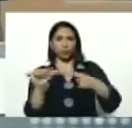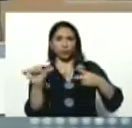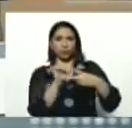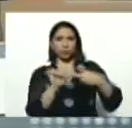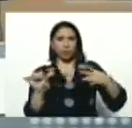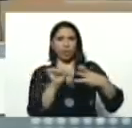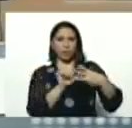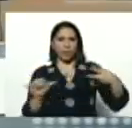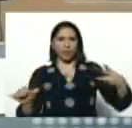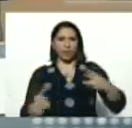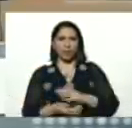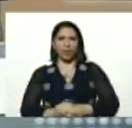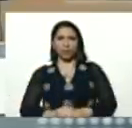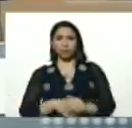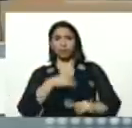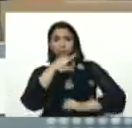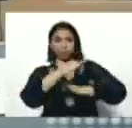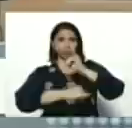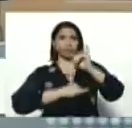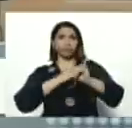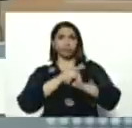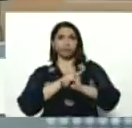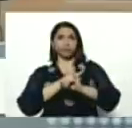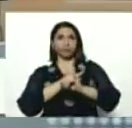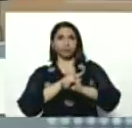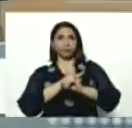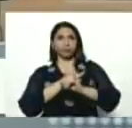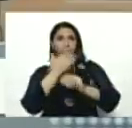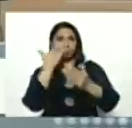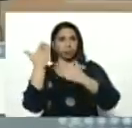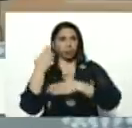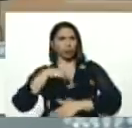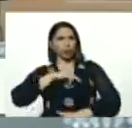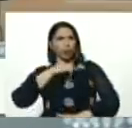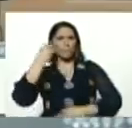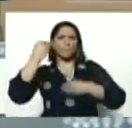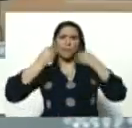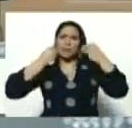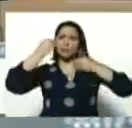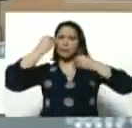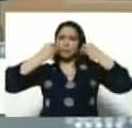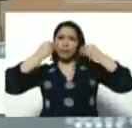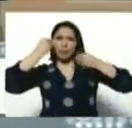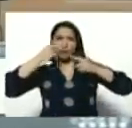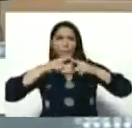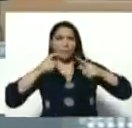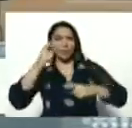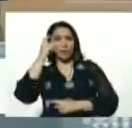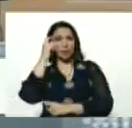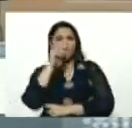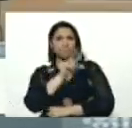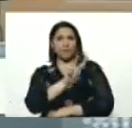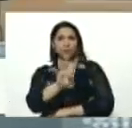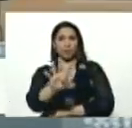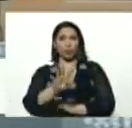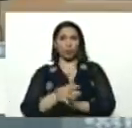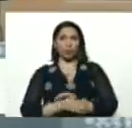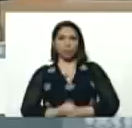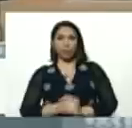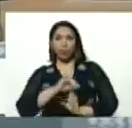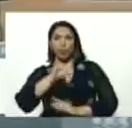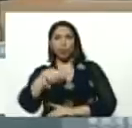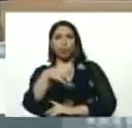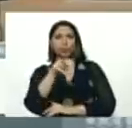Sí, internacionales, hemos estado, el presidente, estamos pensando hacer, para la fecha del 24 de